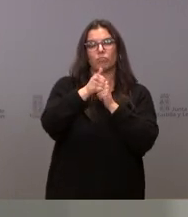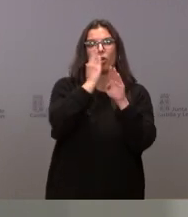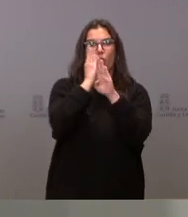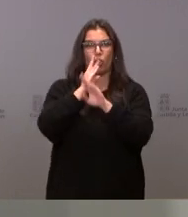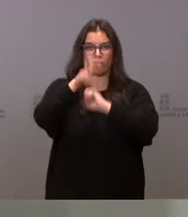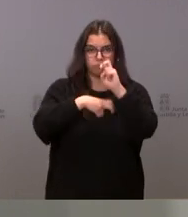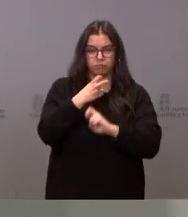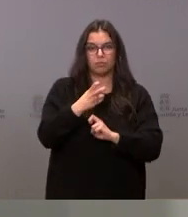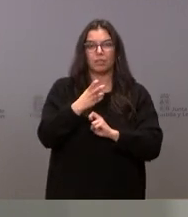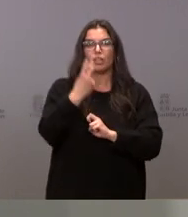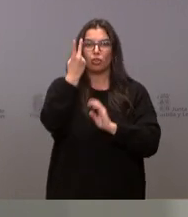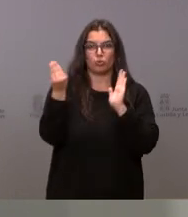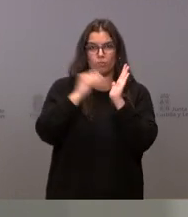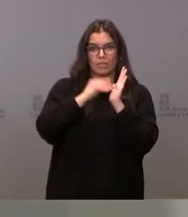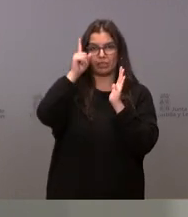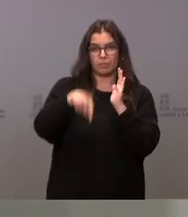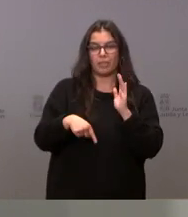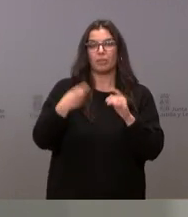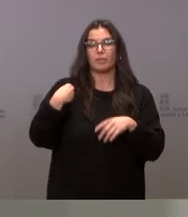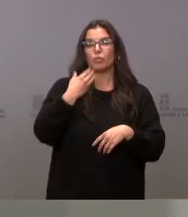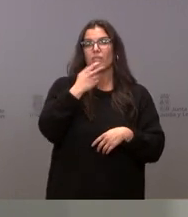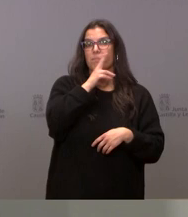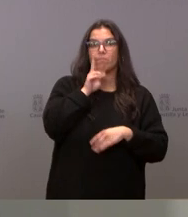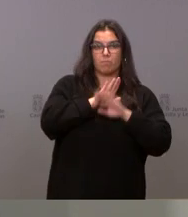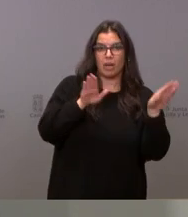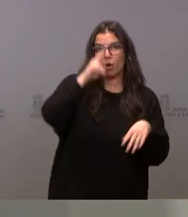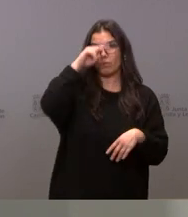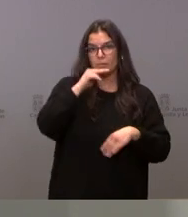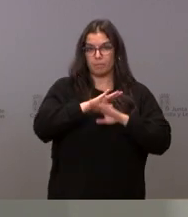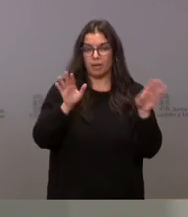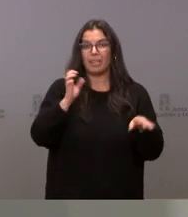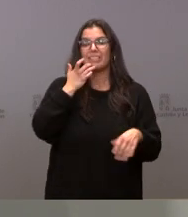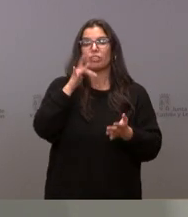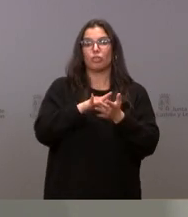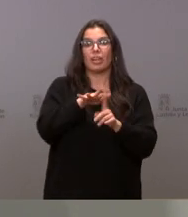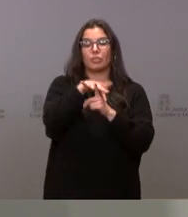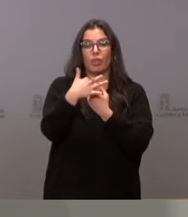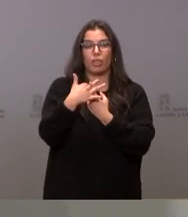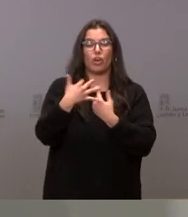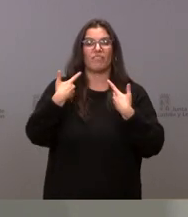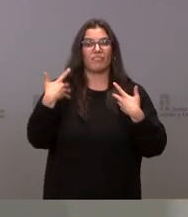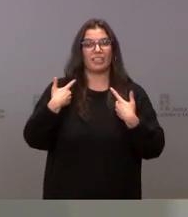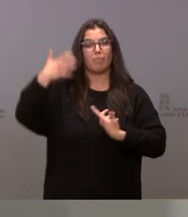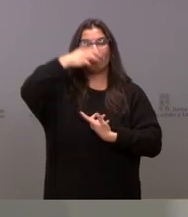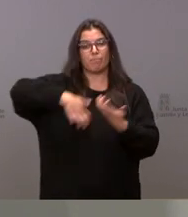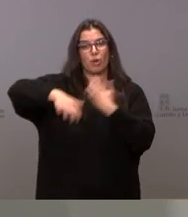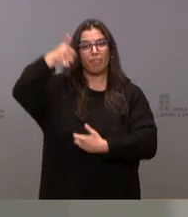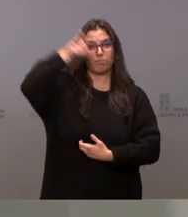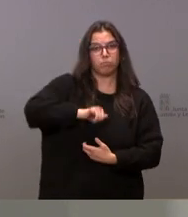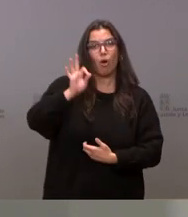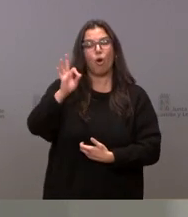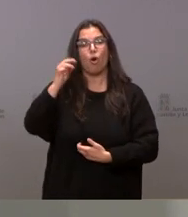introducen dos nuevos, la monoparentalidad y la condición de víctima de violencia de género o de terrorismo, y se incluye la discapacidad